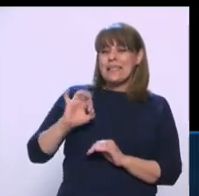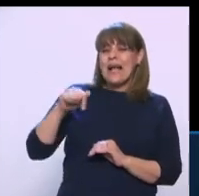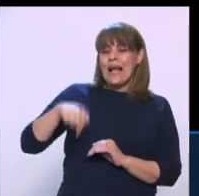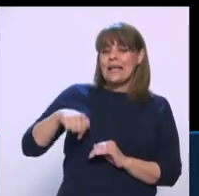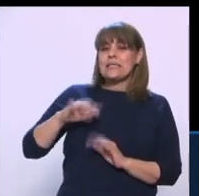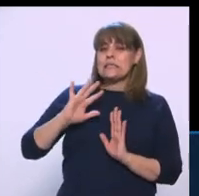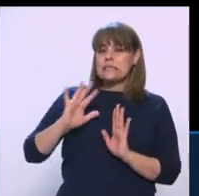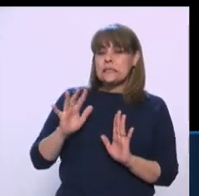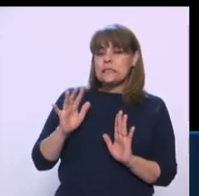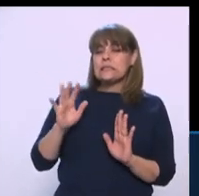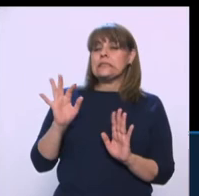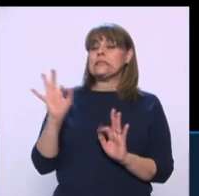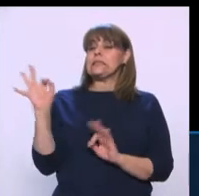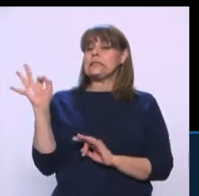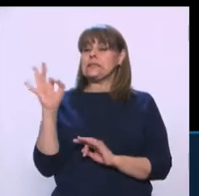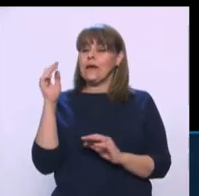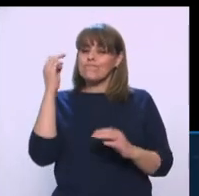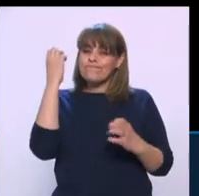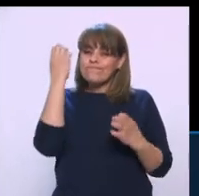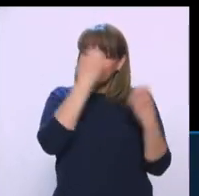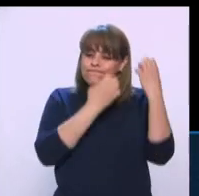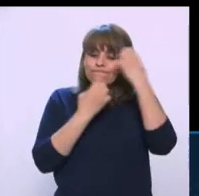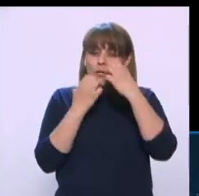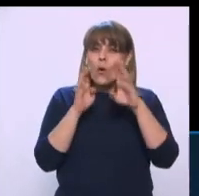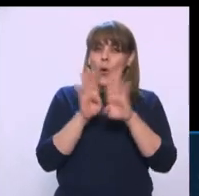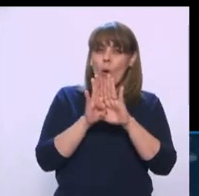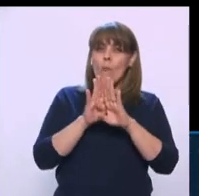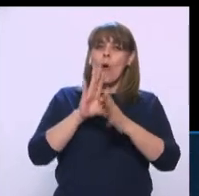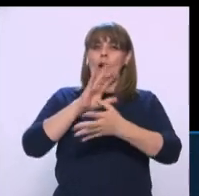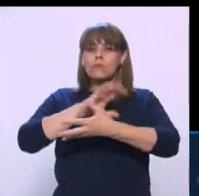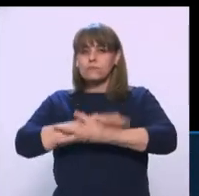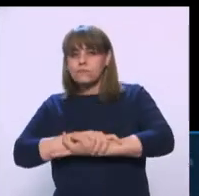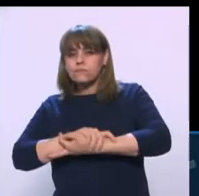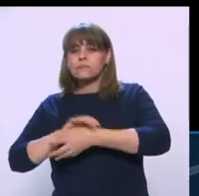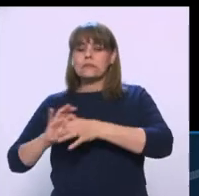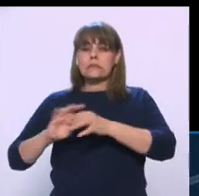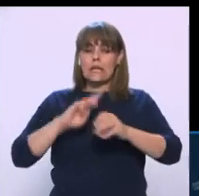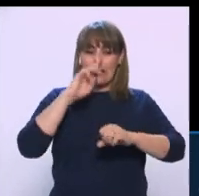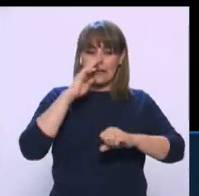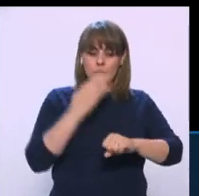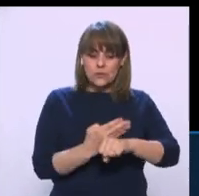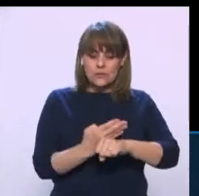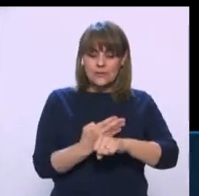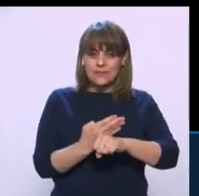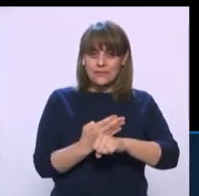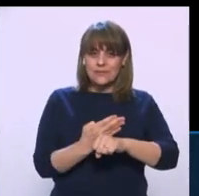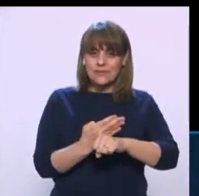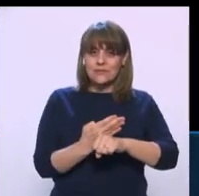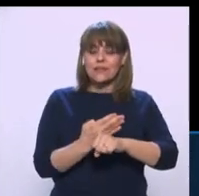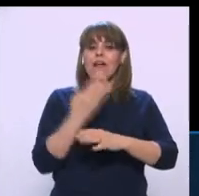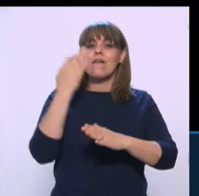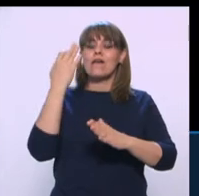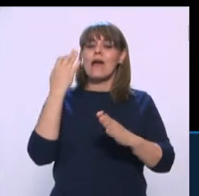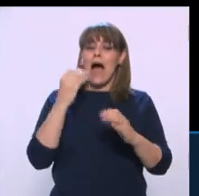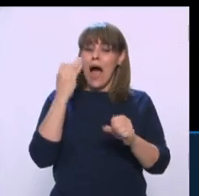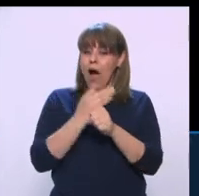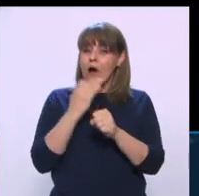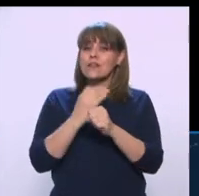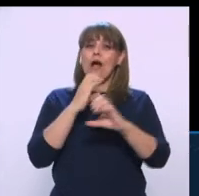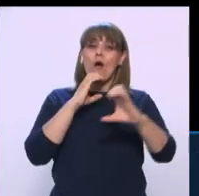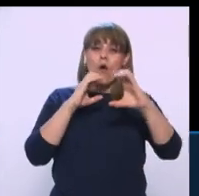de respeto, de solidaridad, de responsabilidad. Entonces, lo que hay es mucha actividad de comunicación